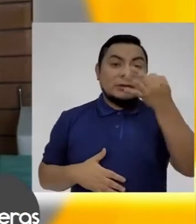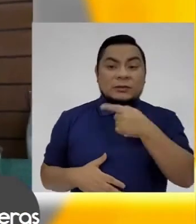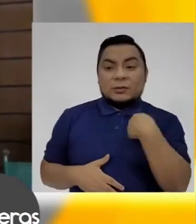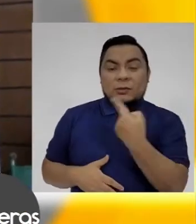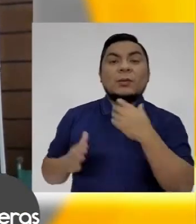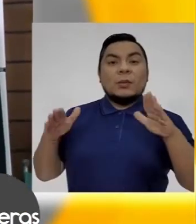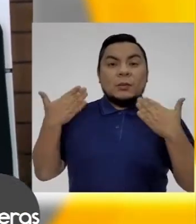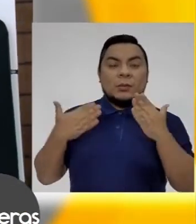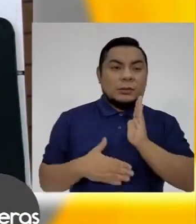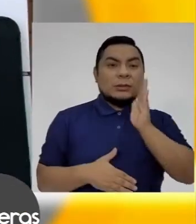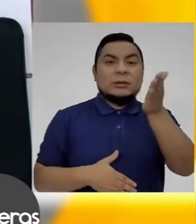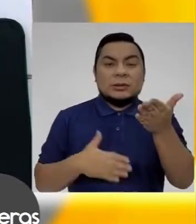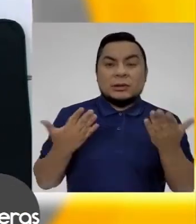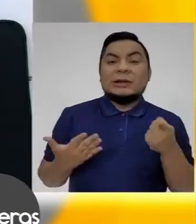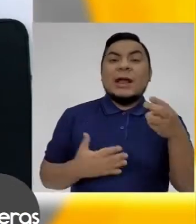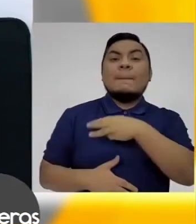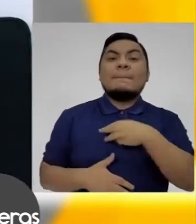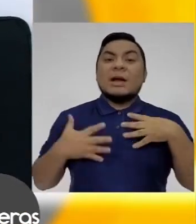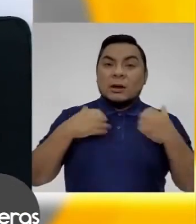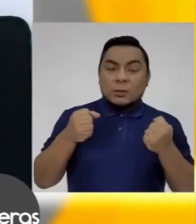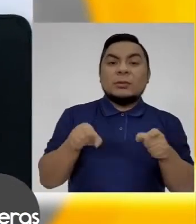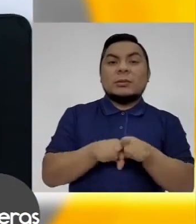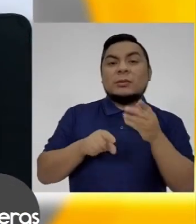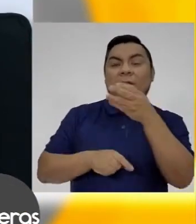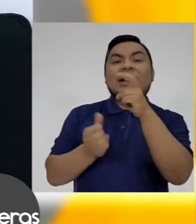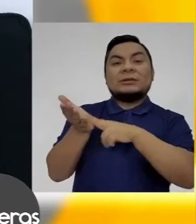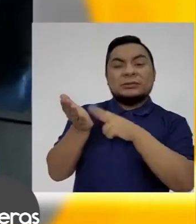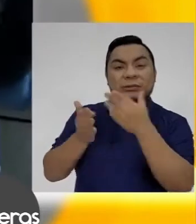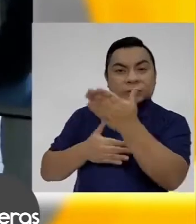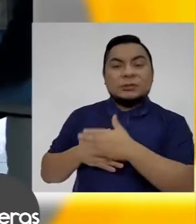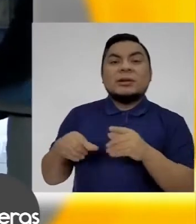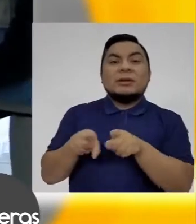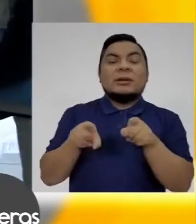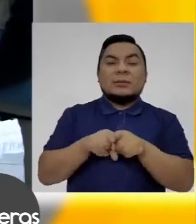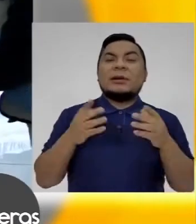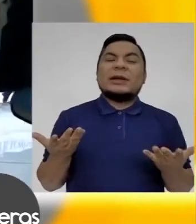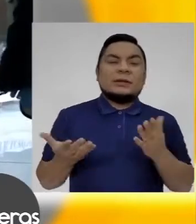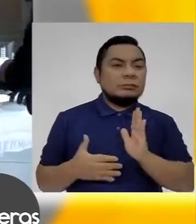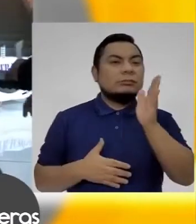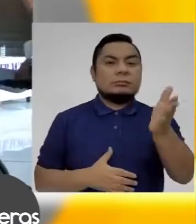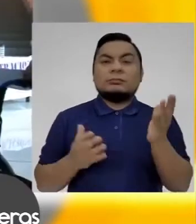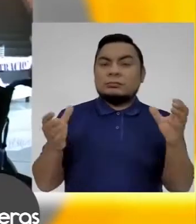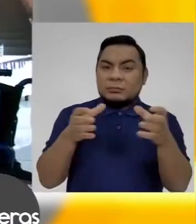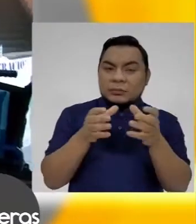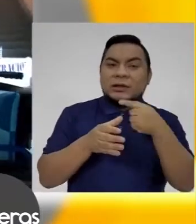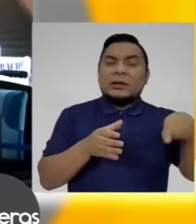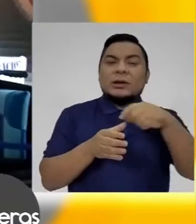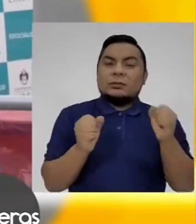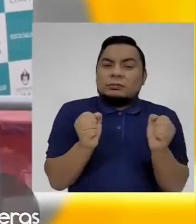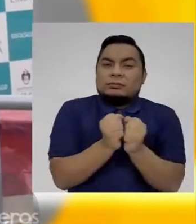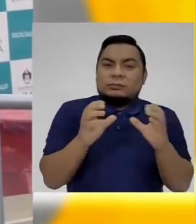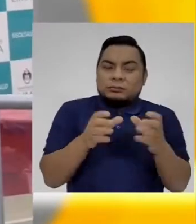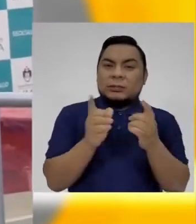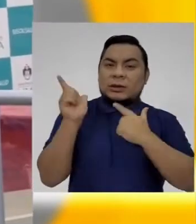verdad que nosotros podemos recurrir al Ministerio de Salud, podemos recurrir a salud, a las fuerzas